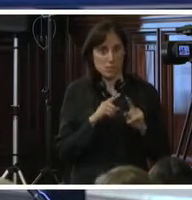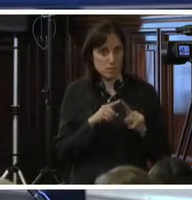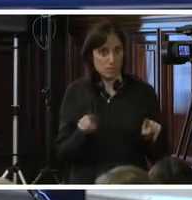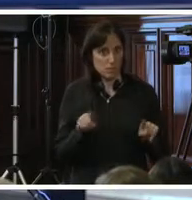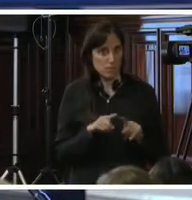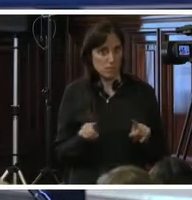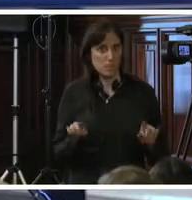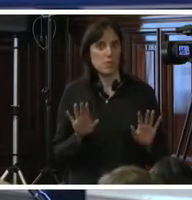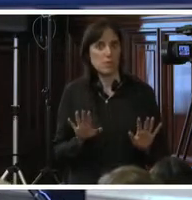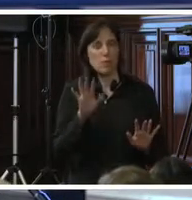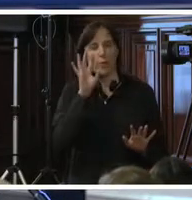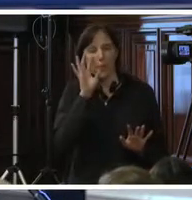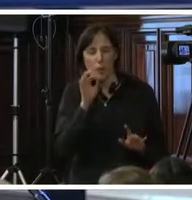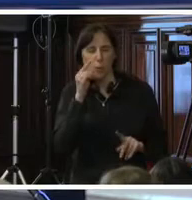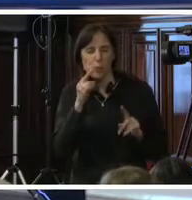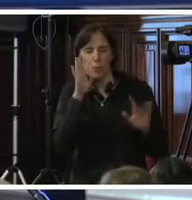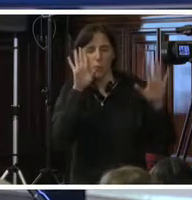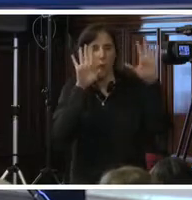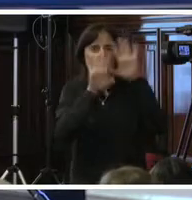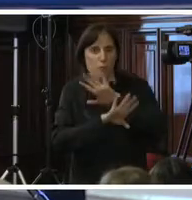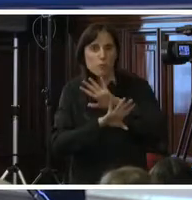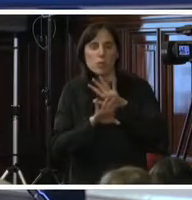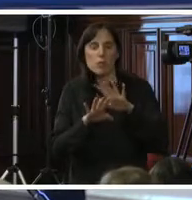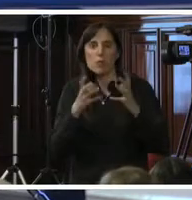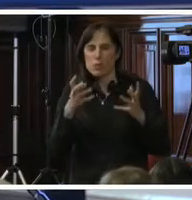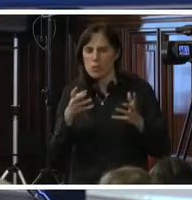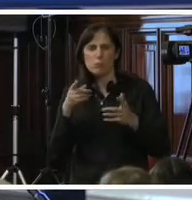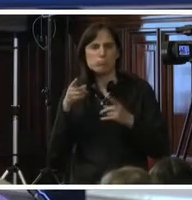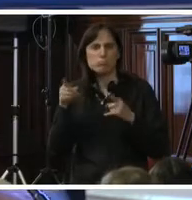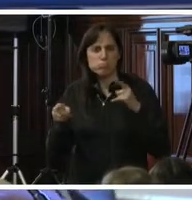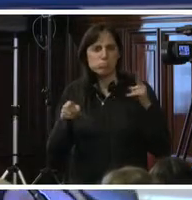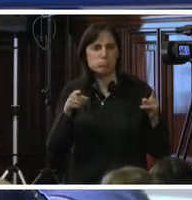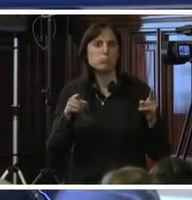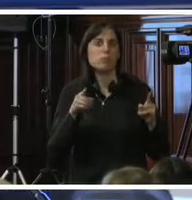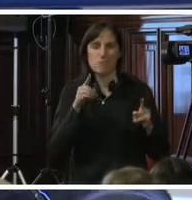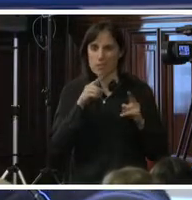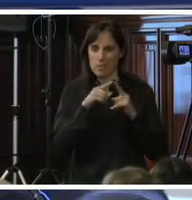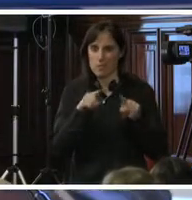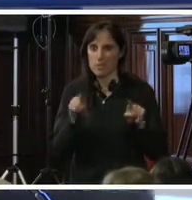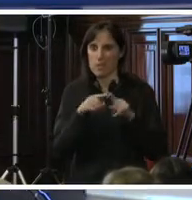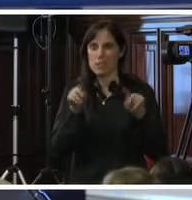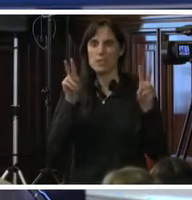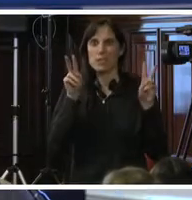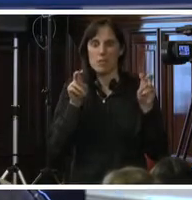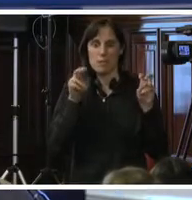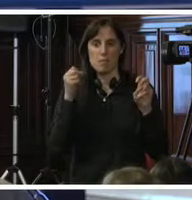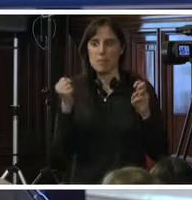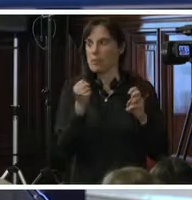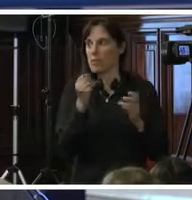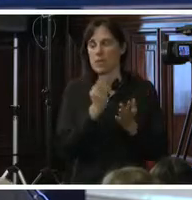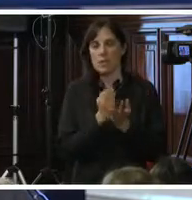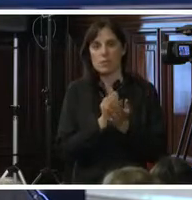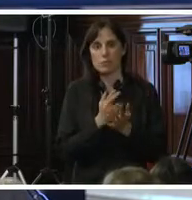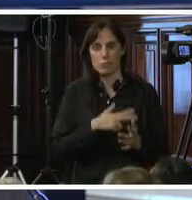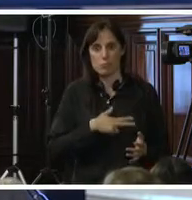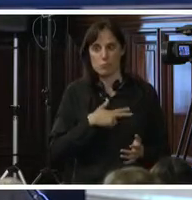indebido de un instituto para combater otros temas que son tan relevantes para los derechos humanos también. Muchas gracias,